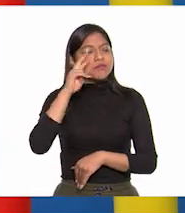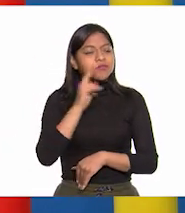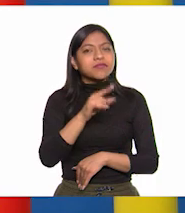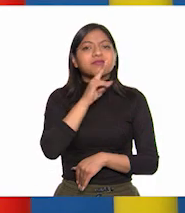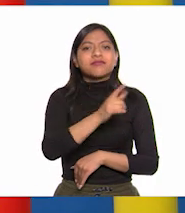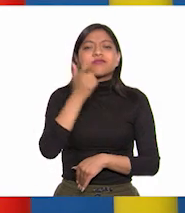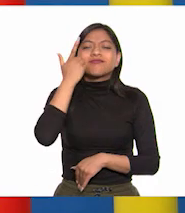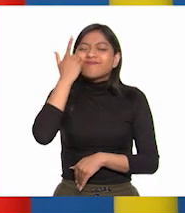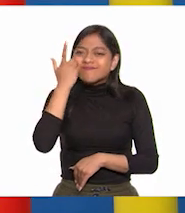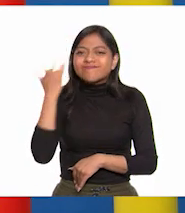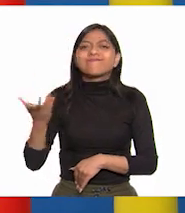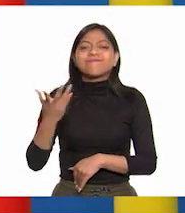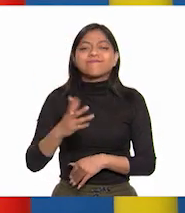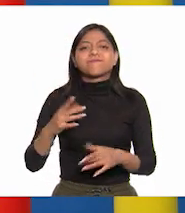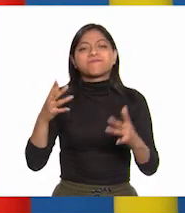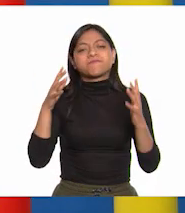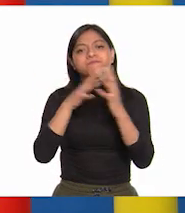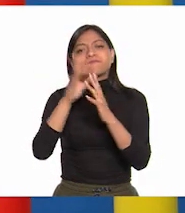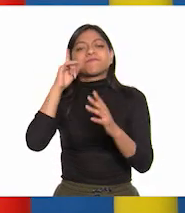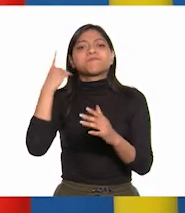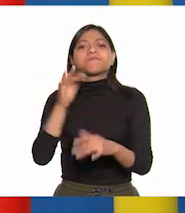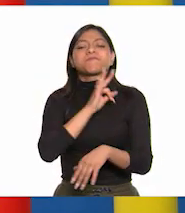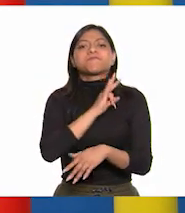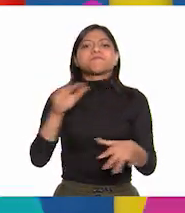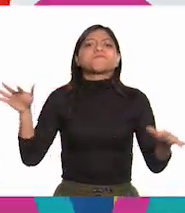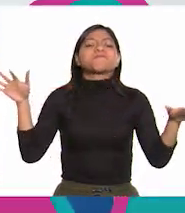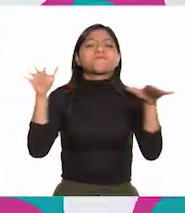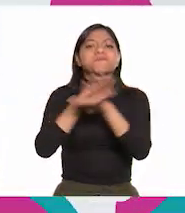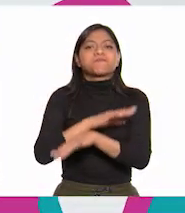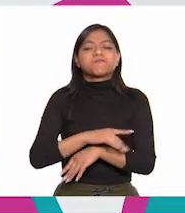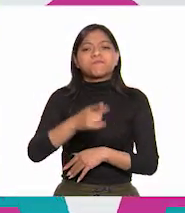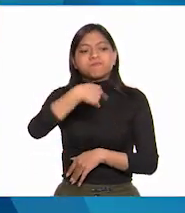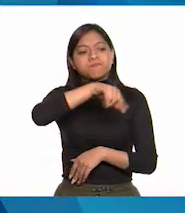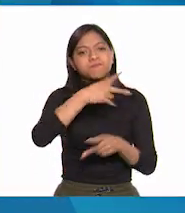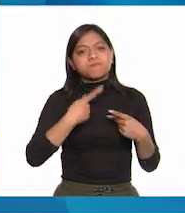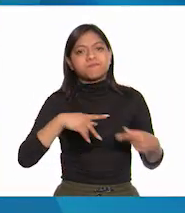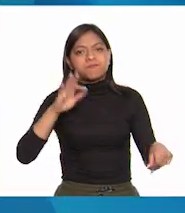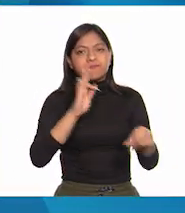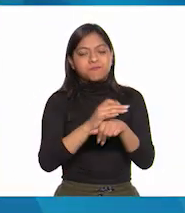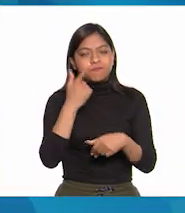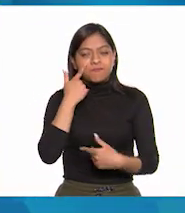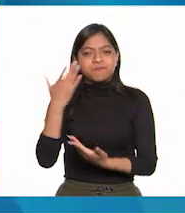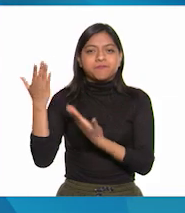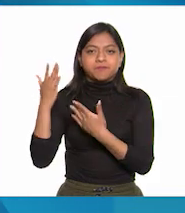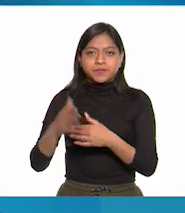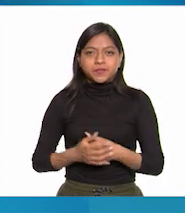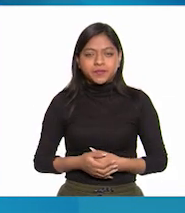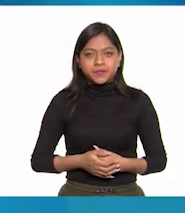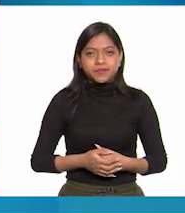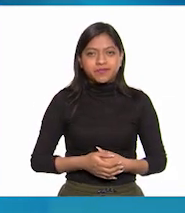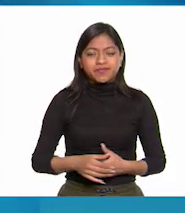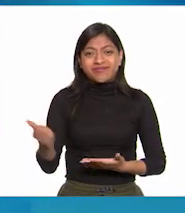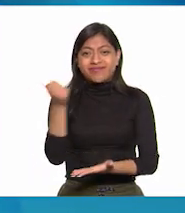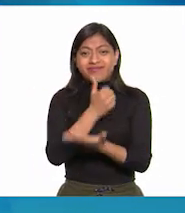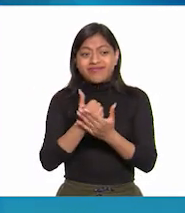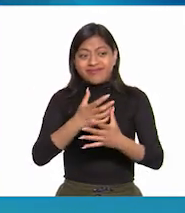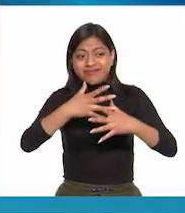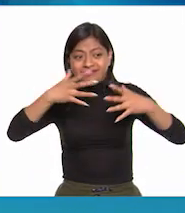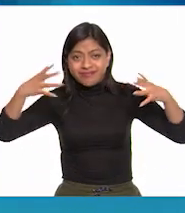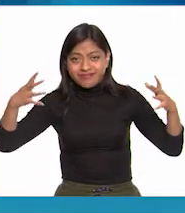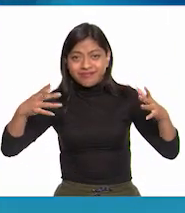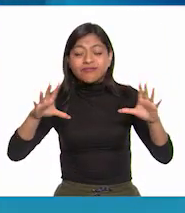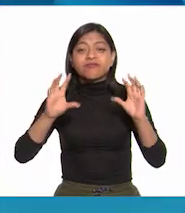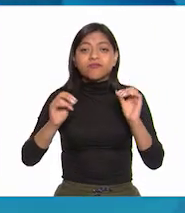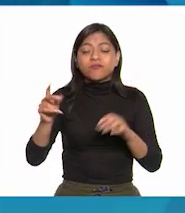luchar por un cambio que buscaba favorecer a la sociedad. Dice así. Sin importar el tamaño de la ciudad, pueblo,